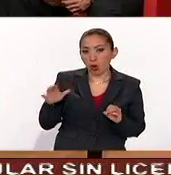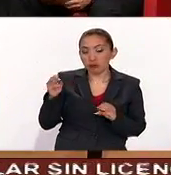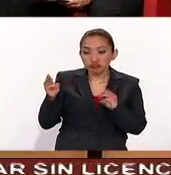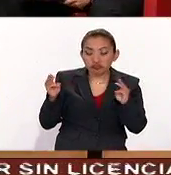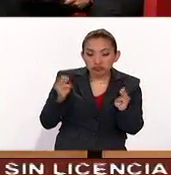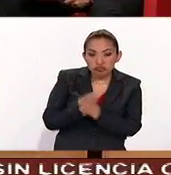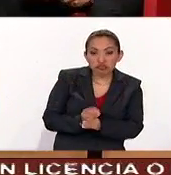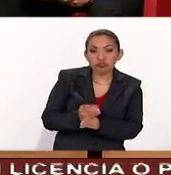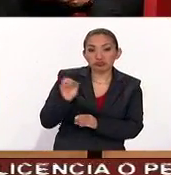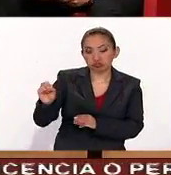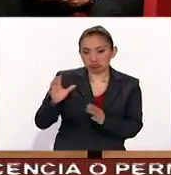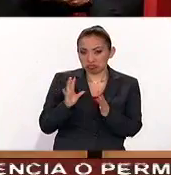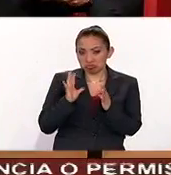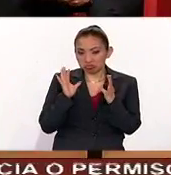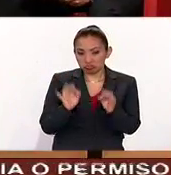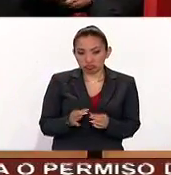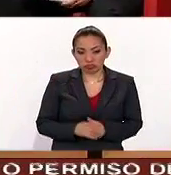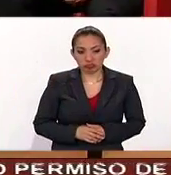mundo oficial